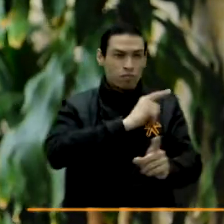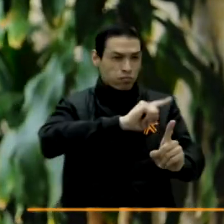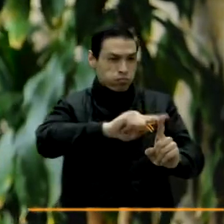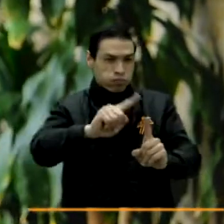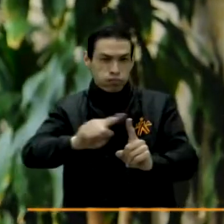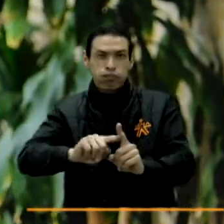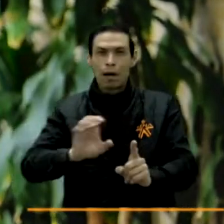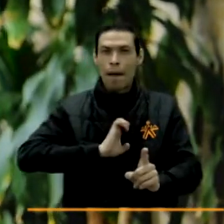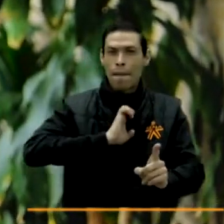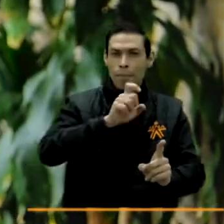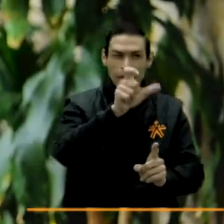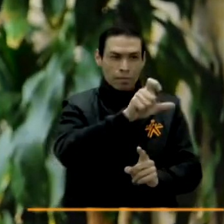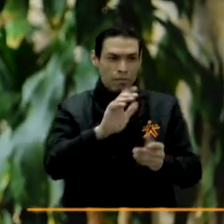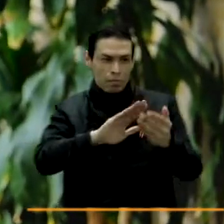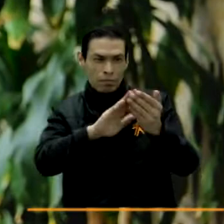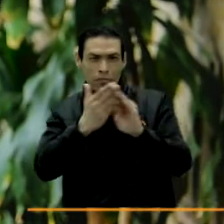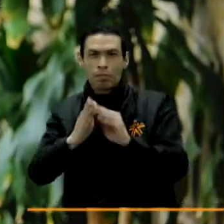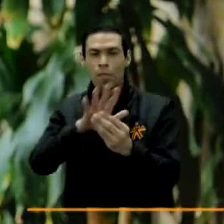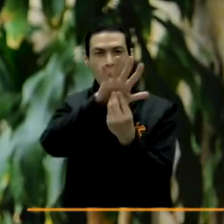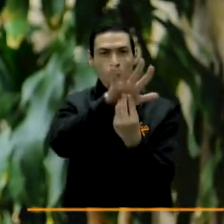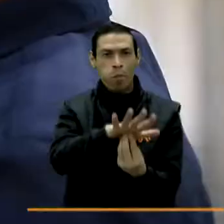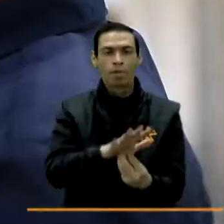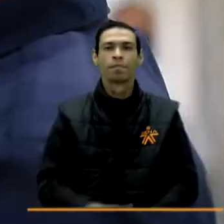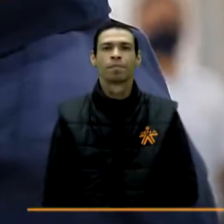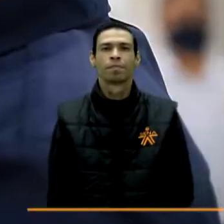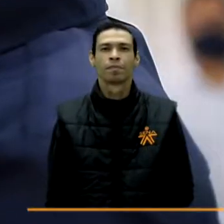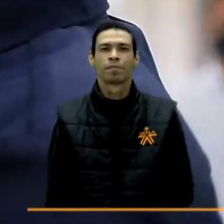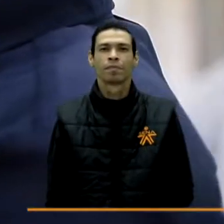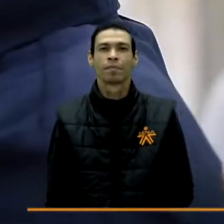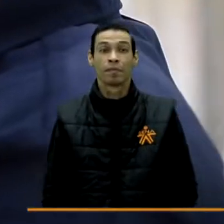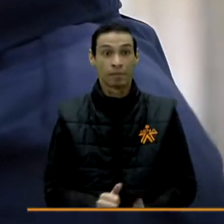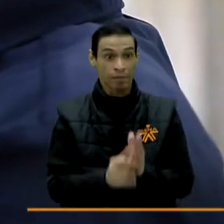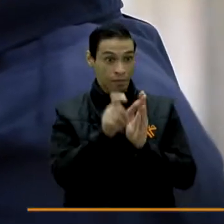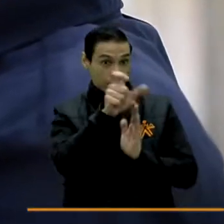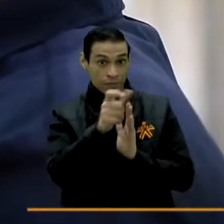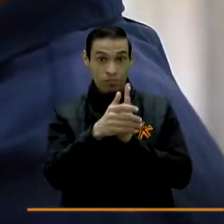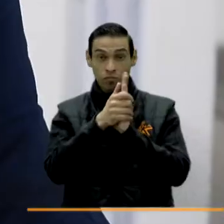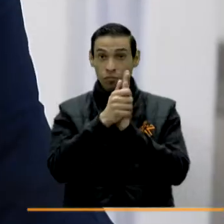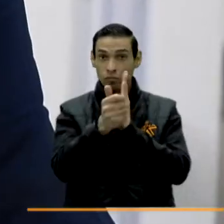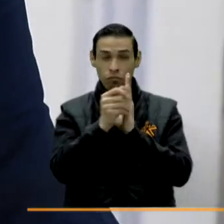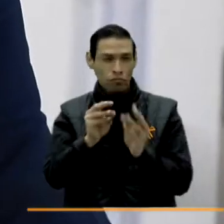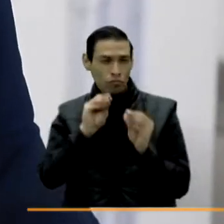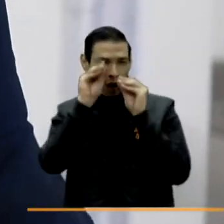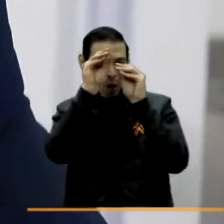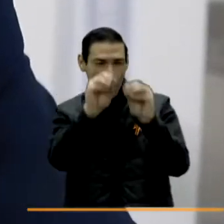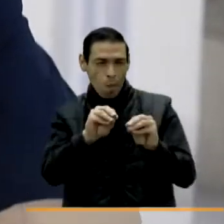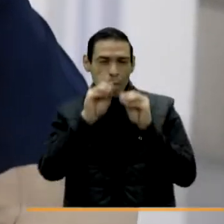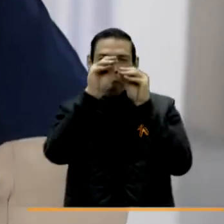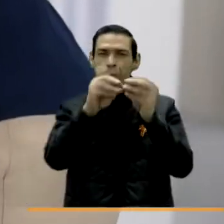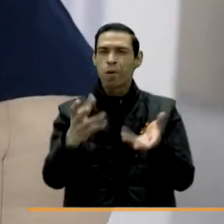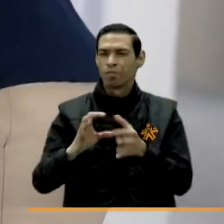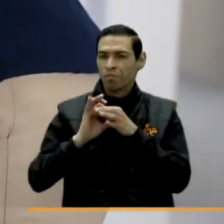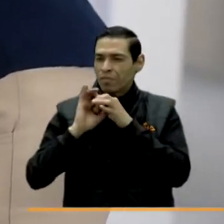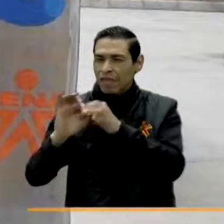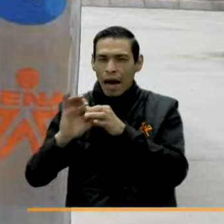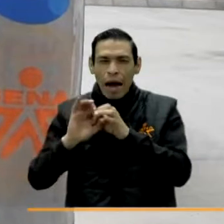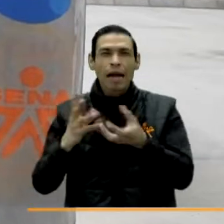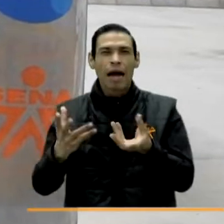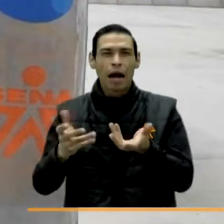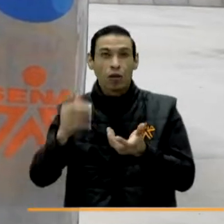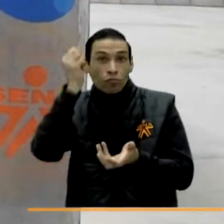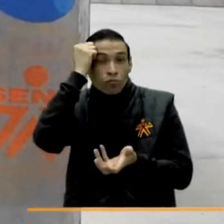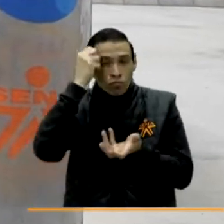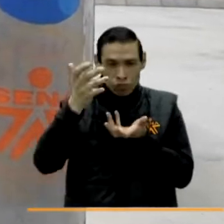emprendimientos de la población vulnerable. Formación del talento humano y aliados estratégicos, transferencia de